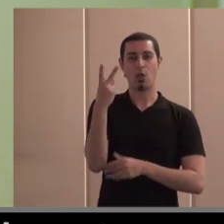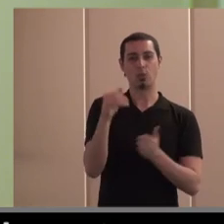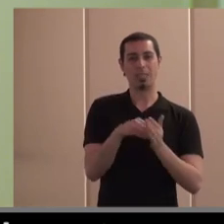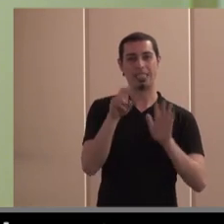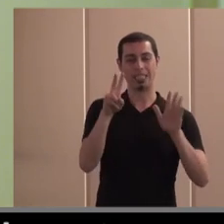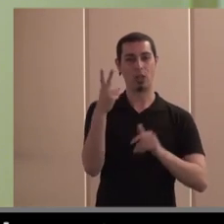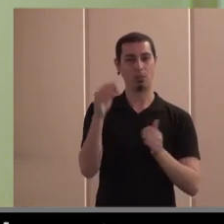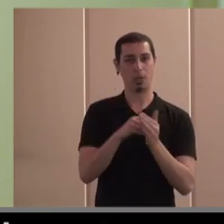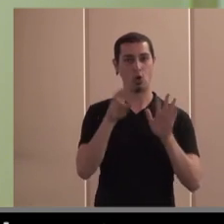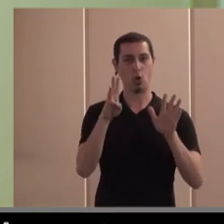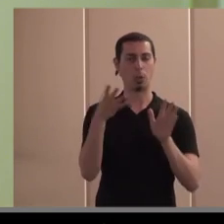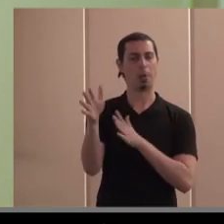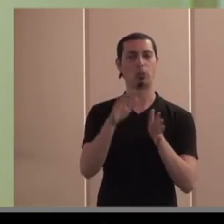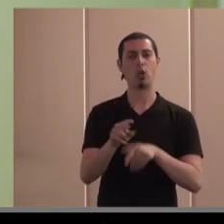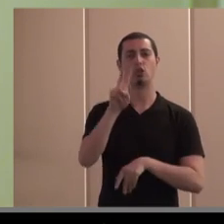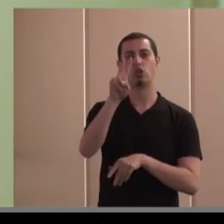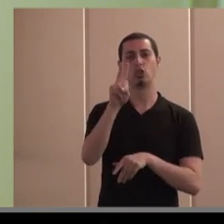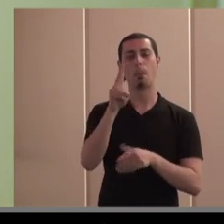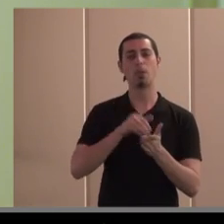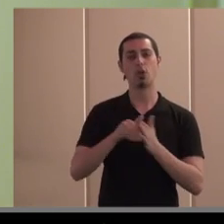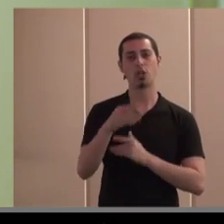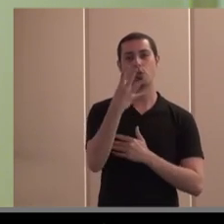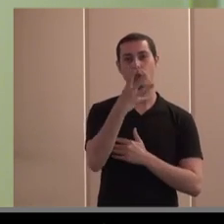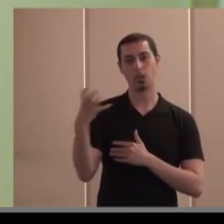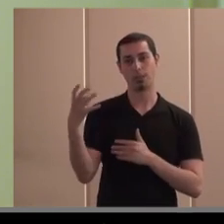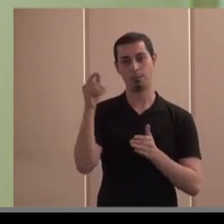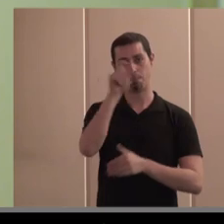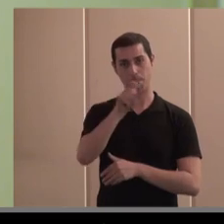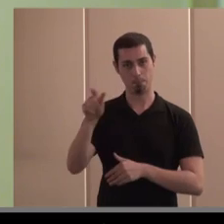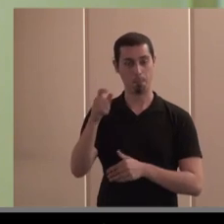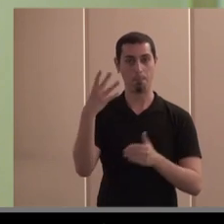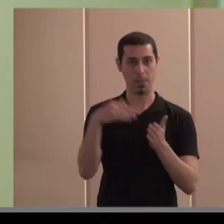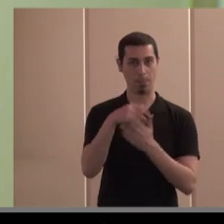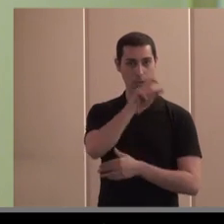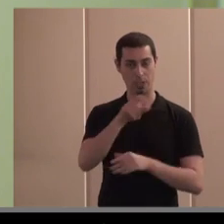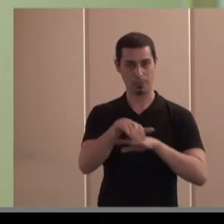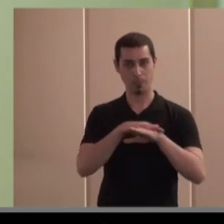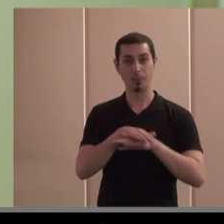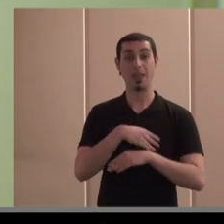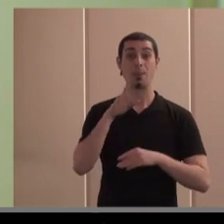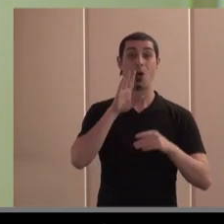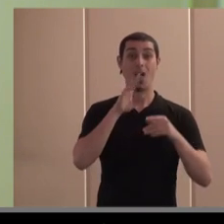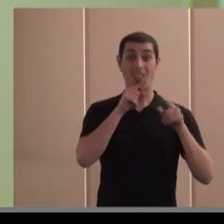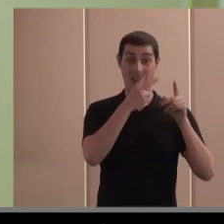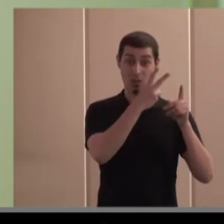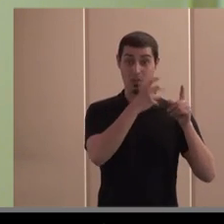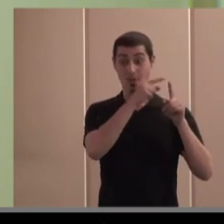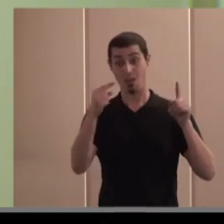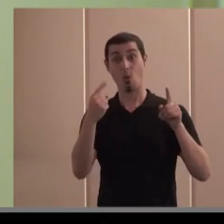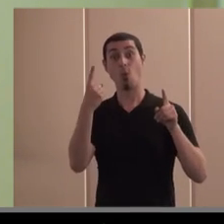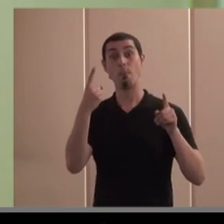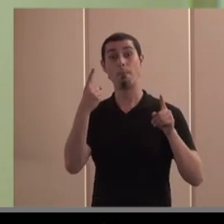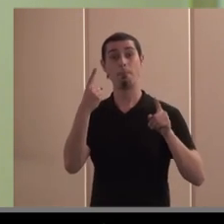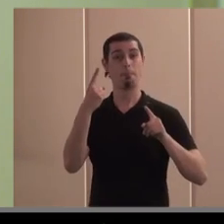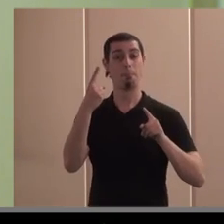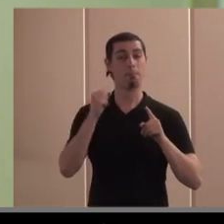estamos en torno a los 2.400.000 personas de estos un millón prácticamente un millón y medio